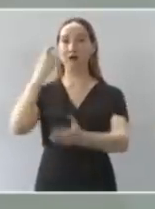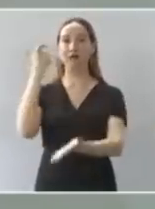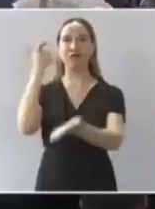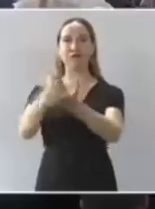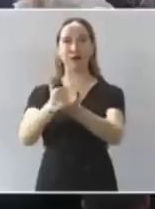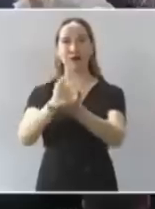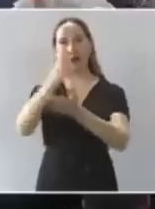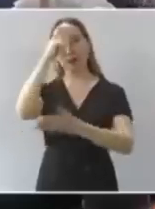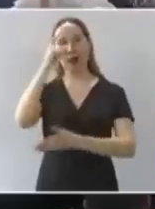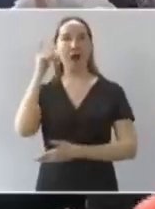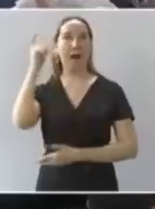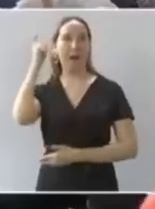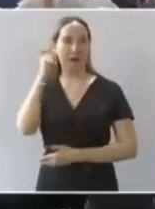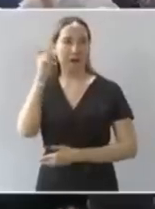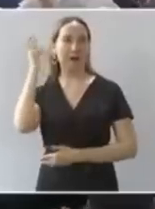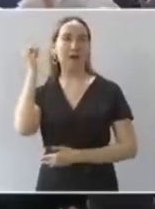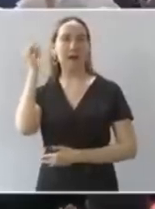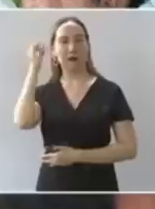pensión.